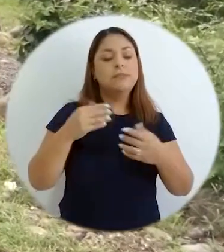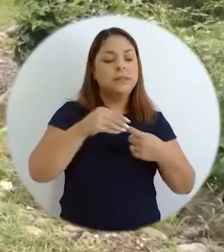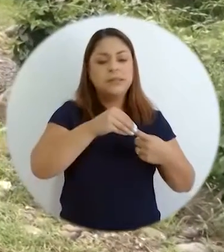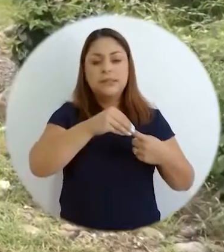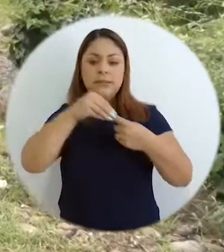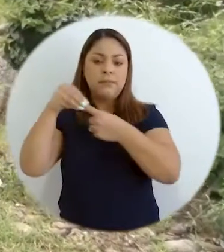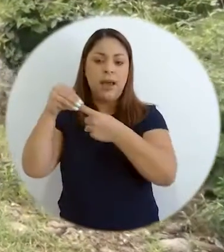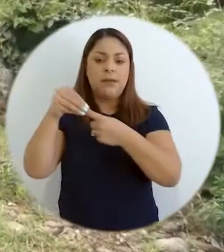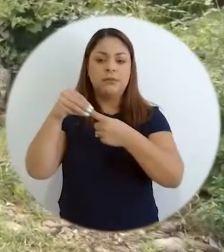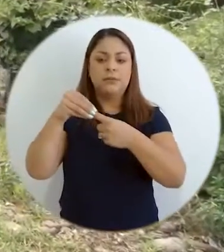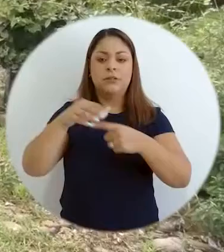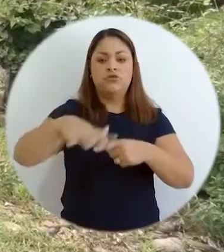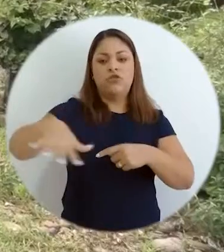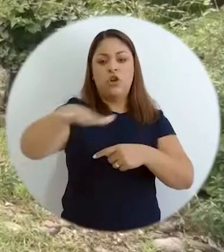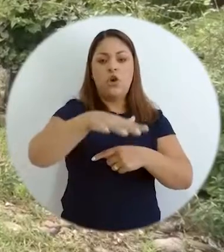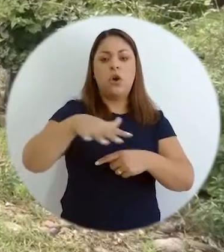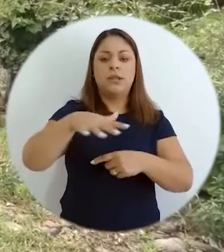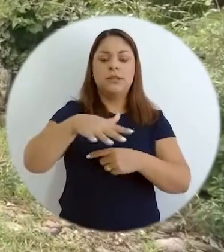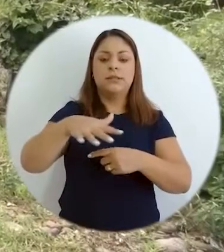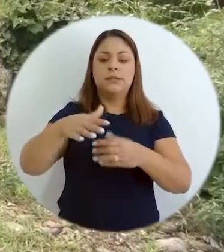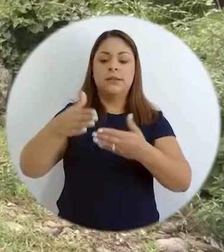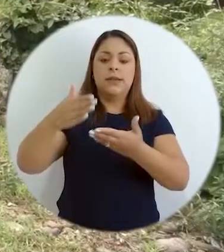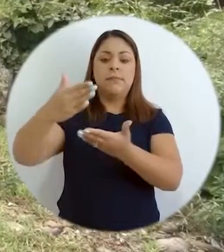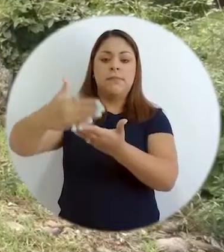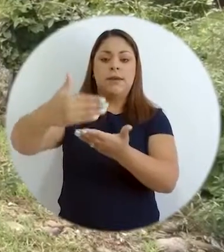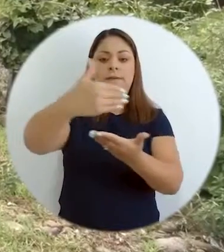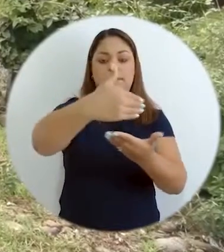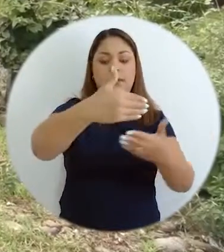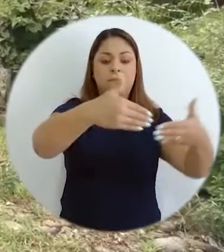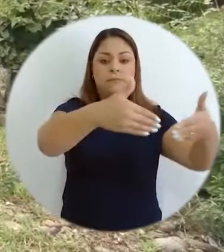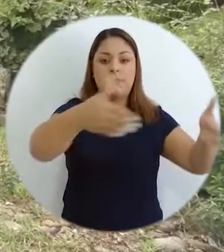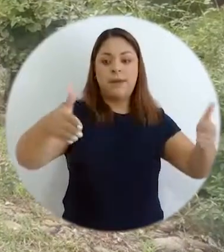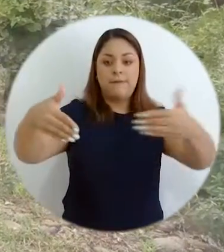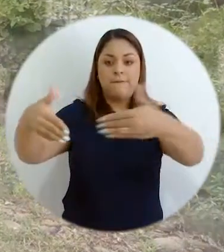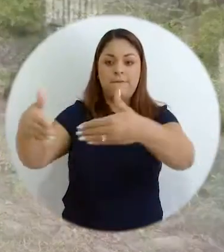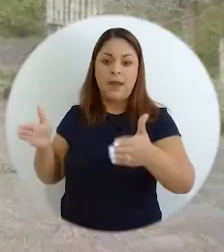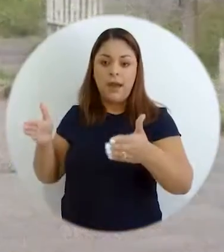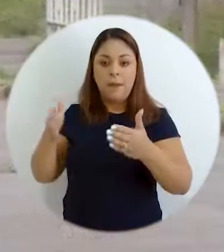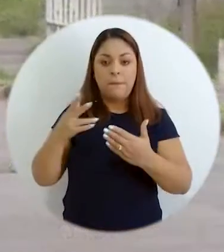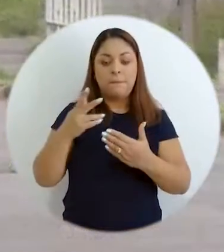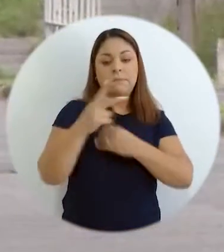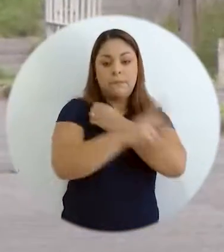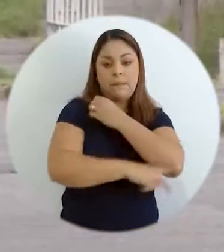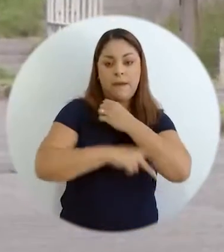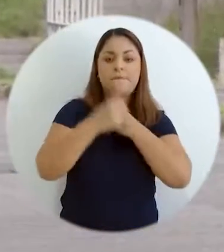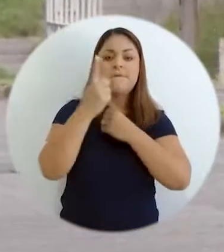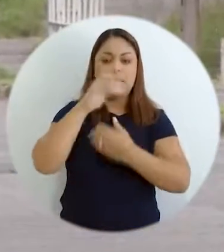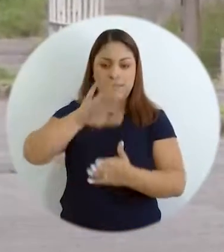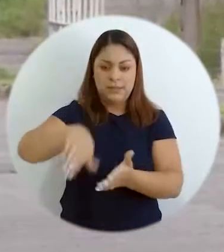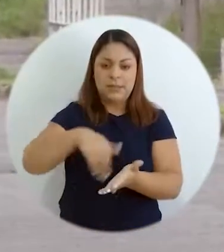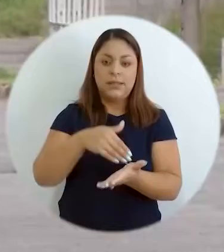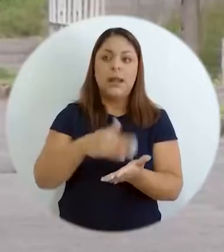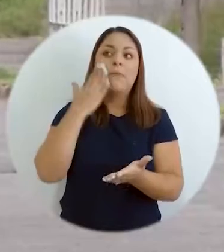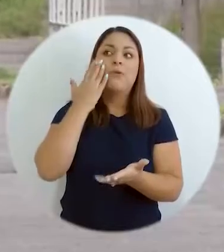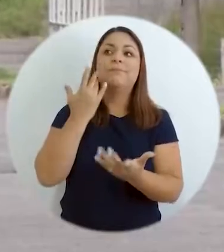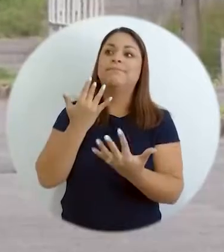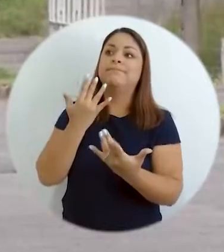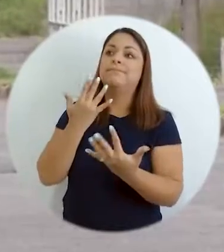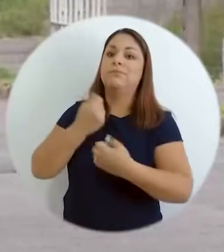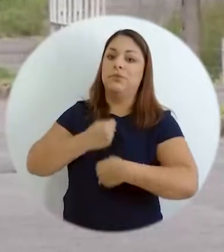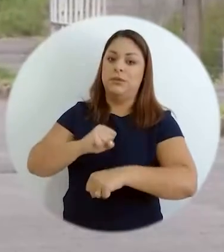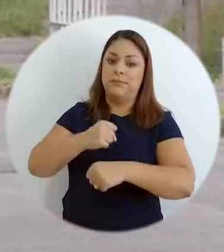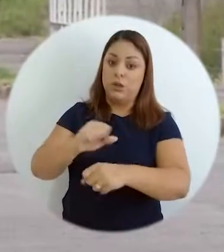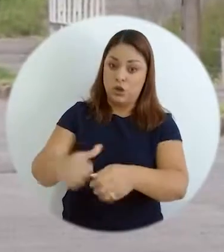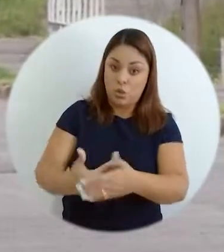en las principales regiones periféricas del país. Tenemos pendiente la región central porque estamos esperando que las nuevas